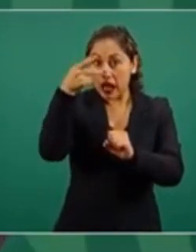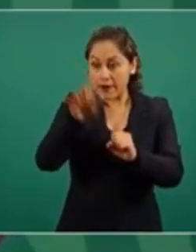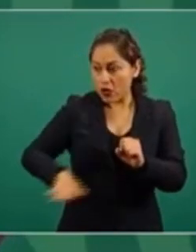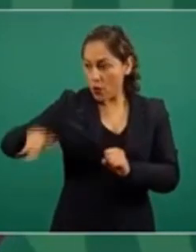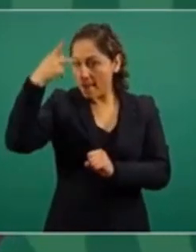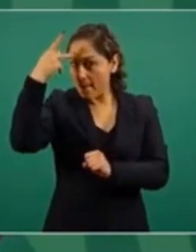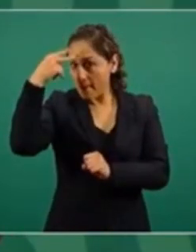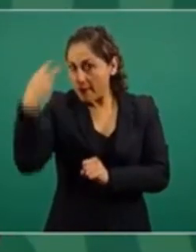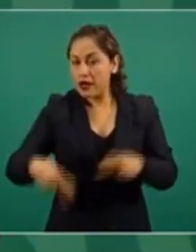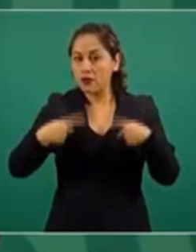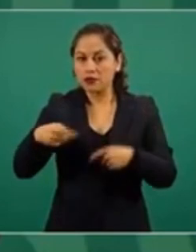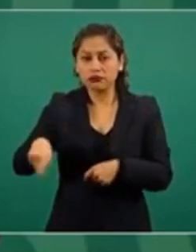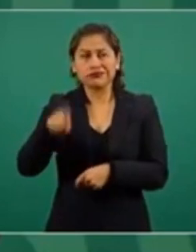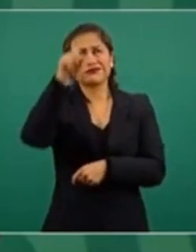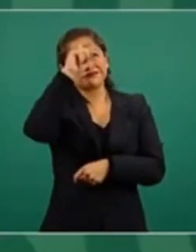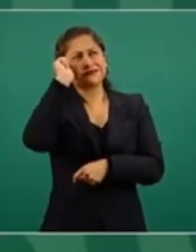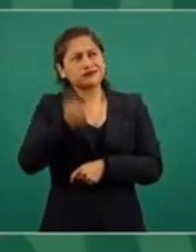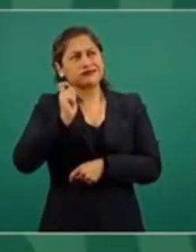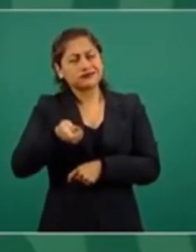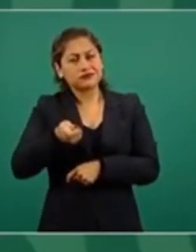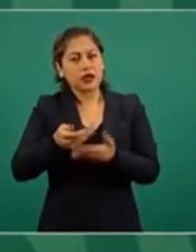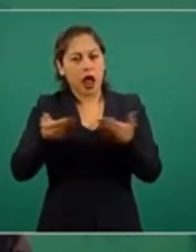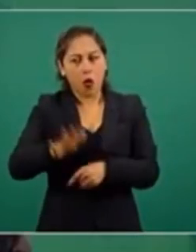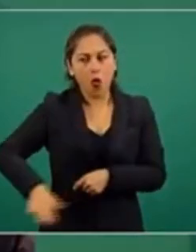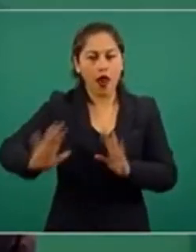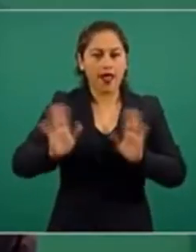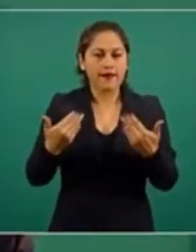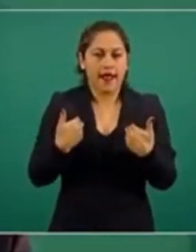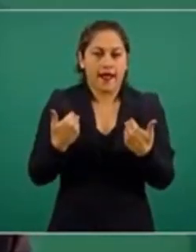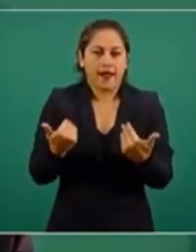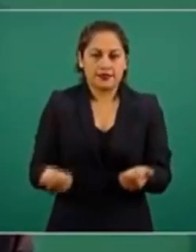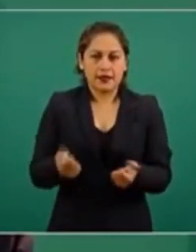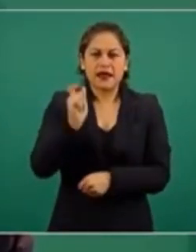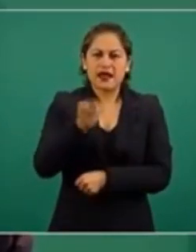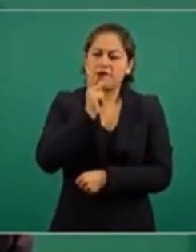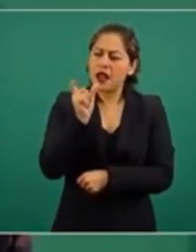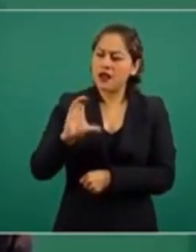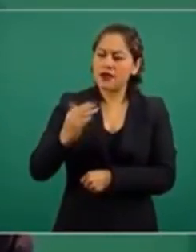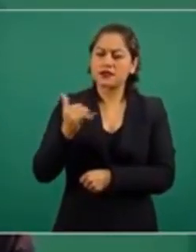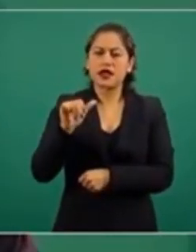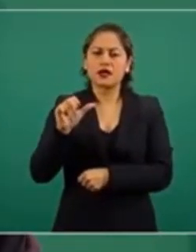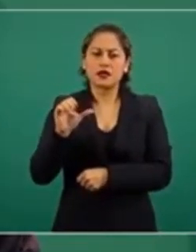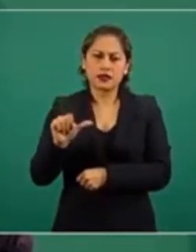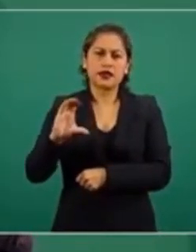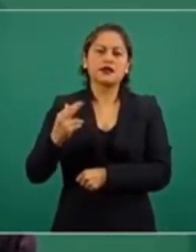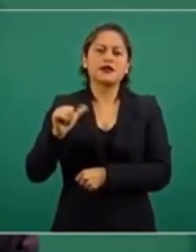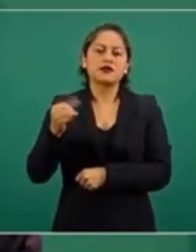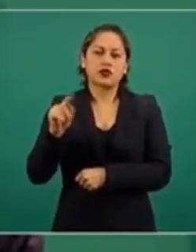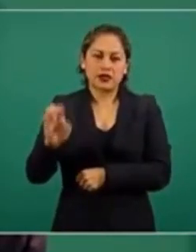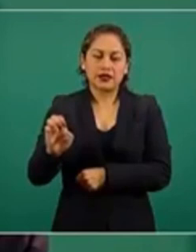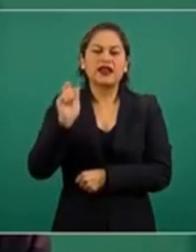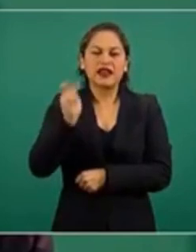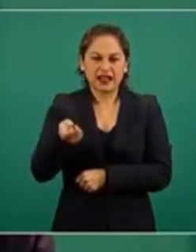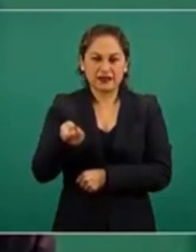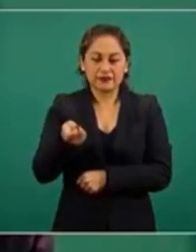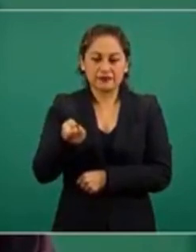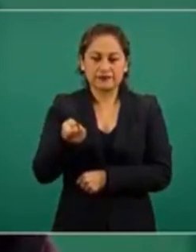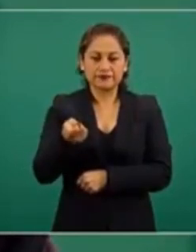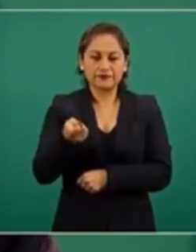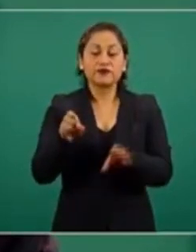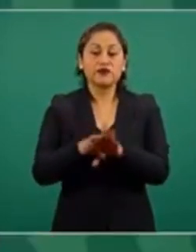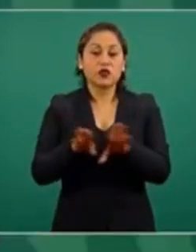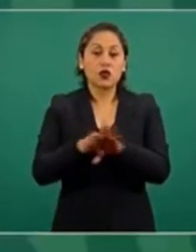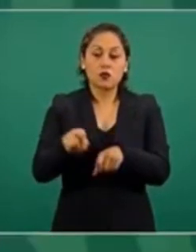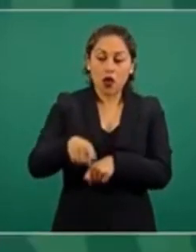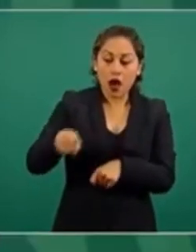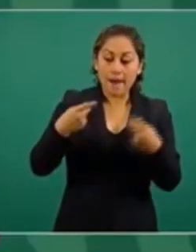Ahora ya saben que es una subvención, para llamarlo amablemente, que se le entregaba, ya sea